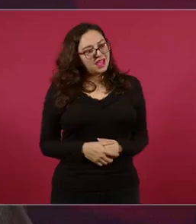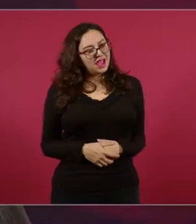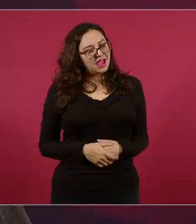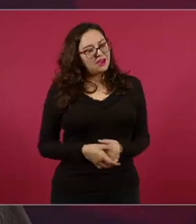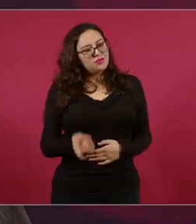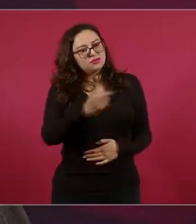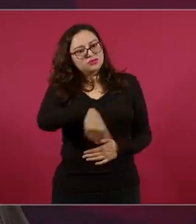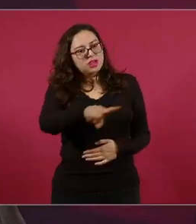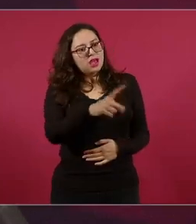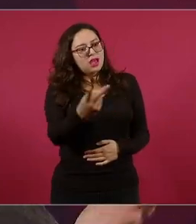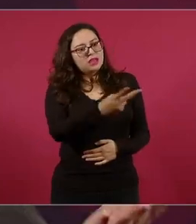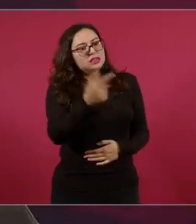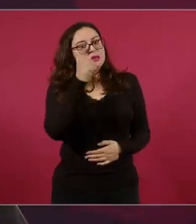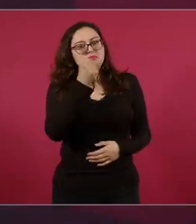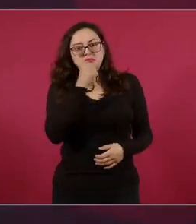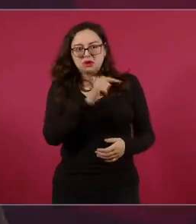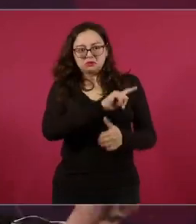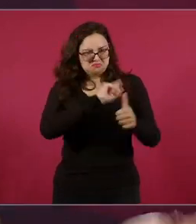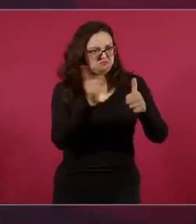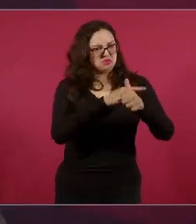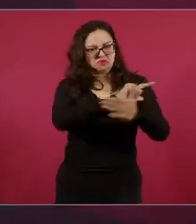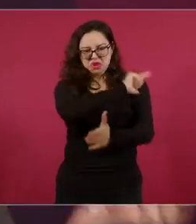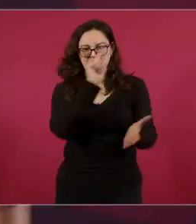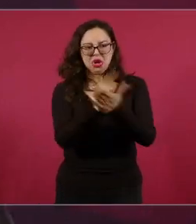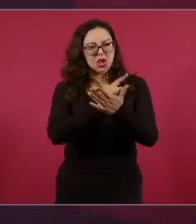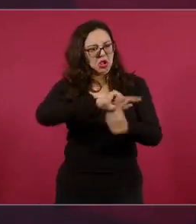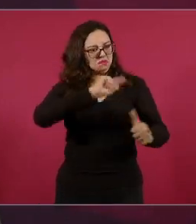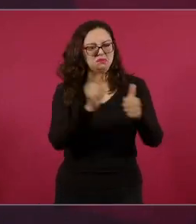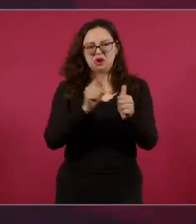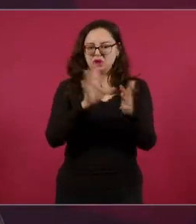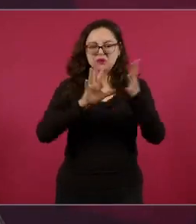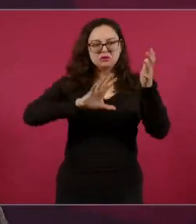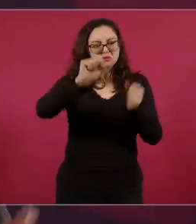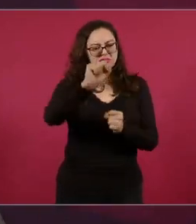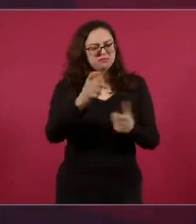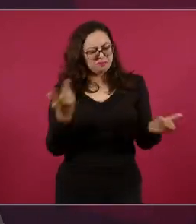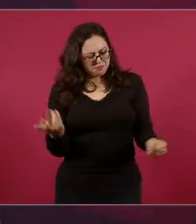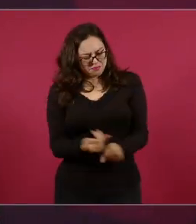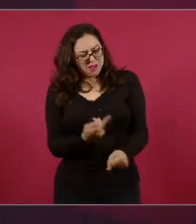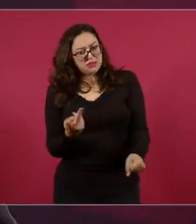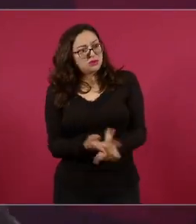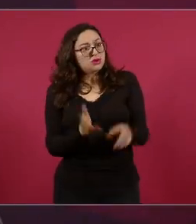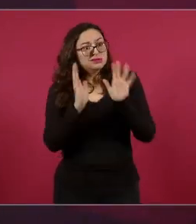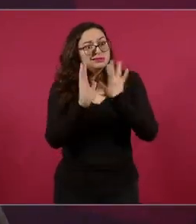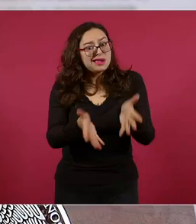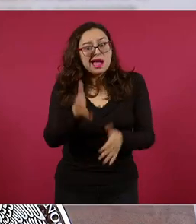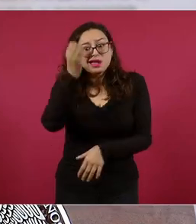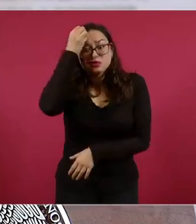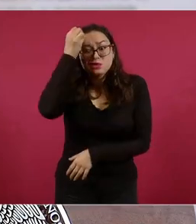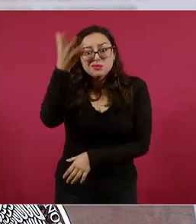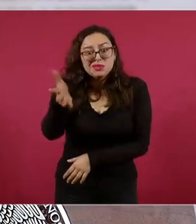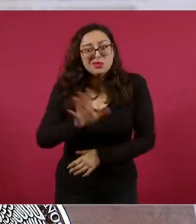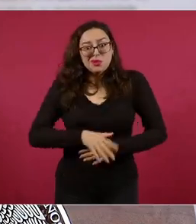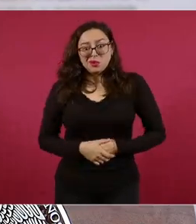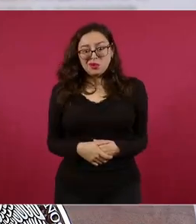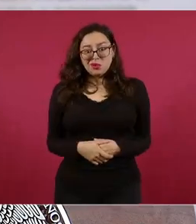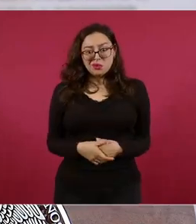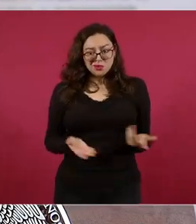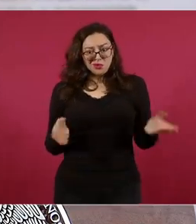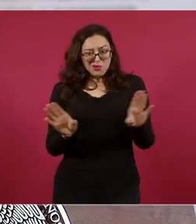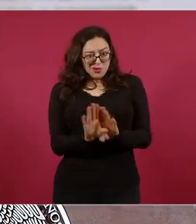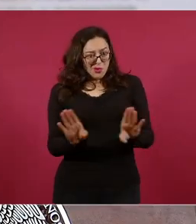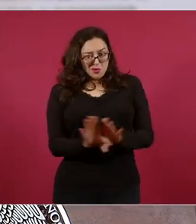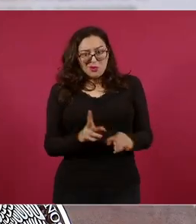ley es la ley. ¿Qué pasó con la congruencia, Lorenzo Córdoba y Ciro Murayana? ¿Qué